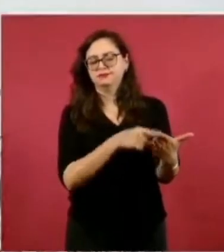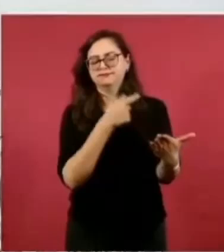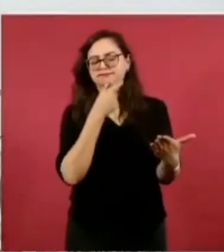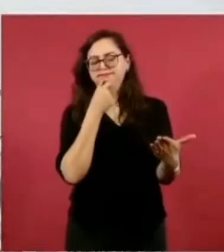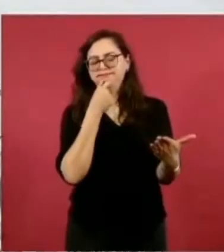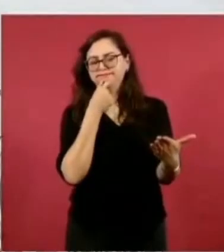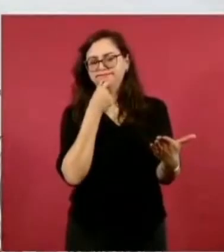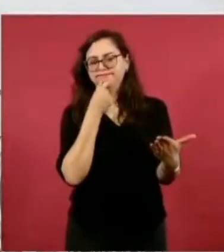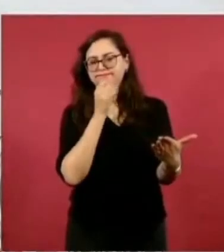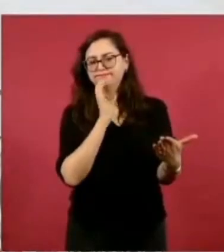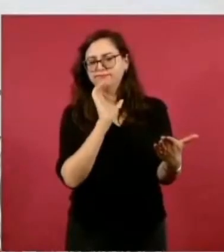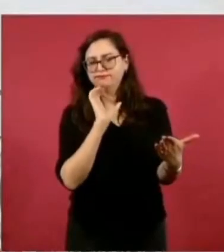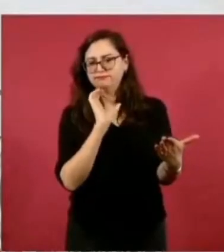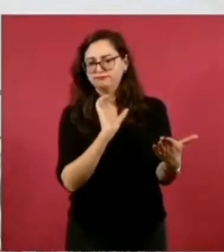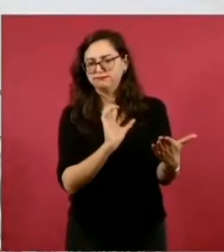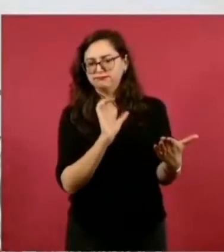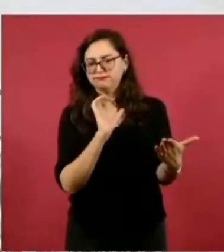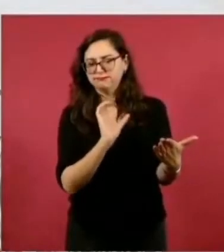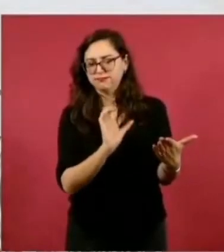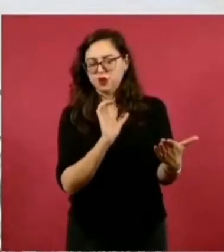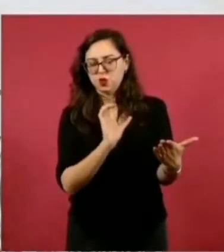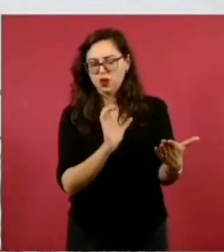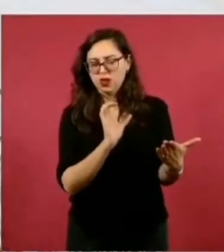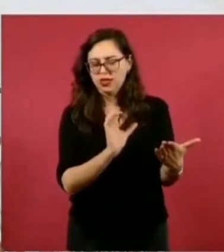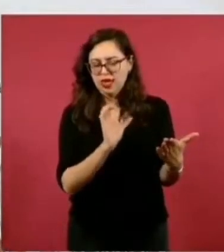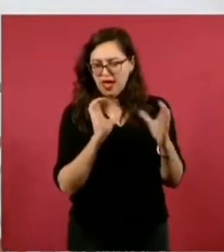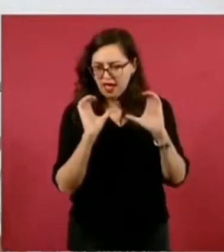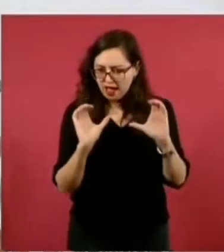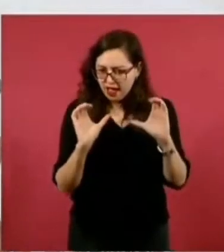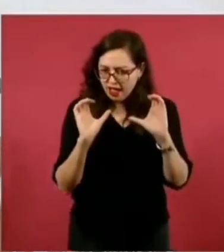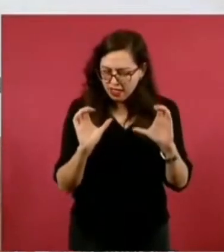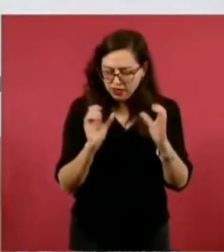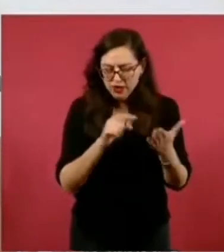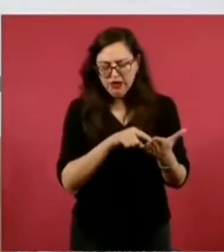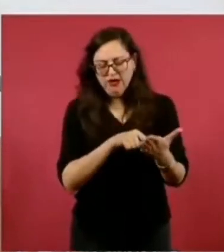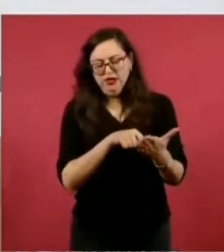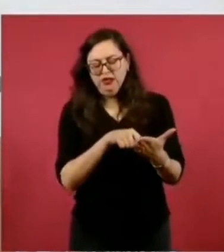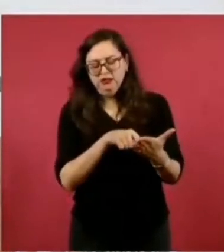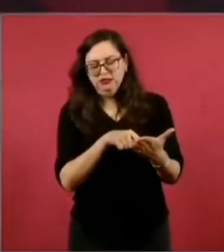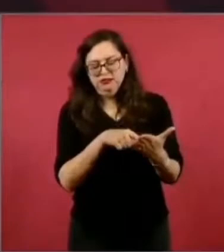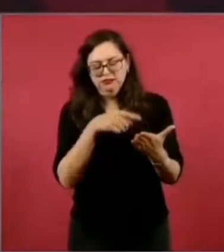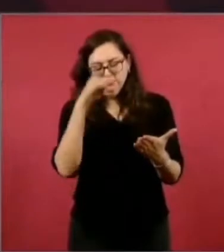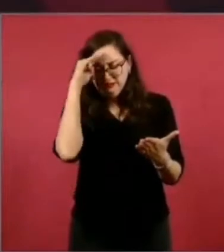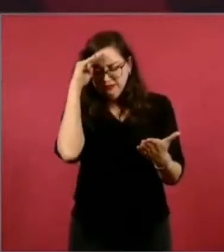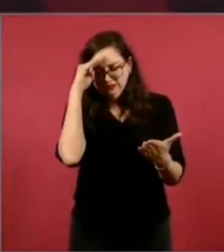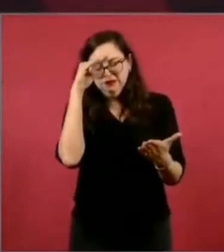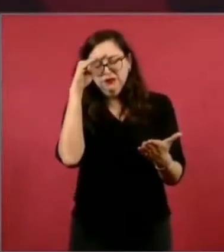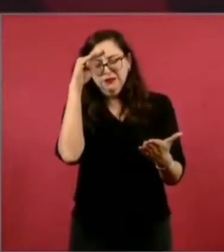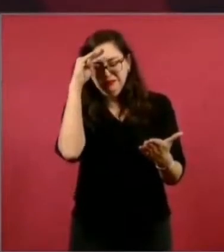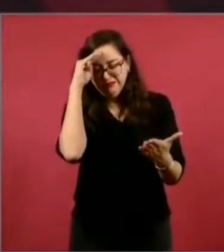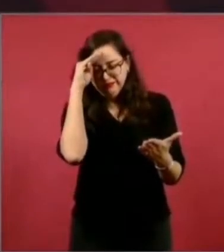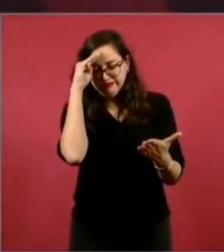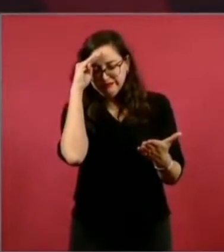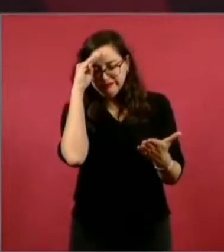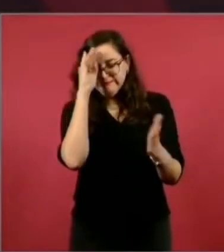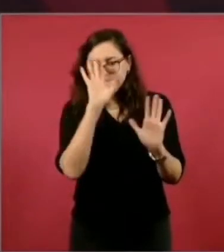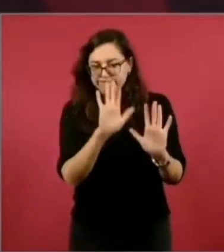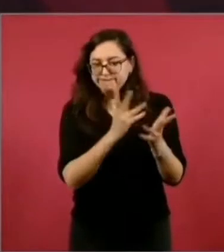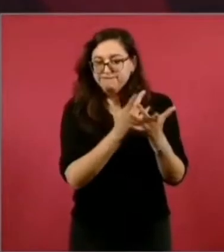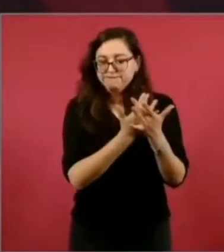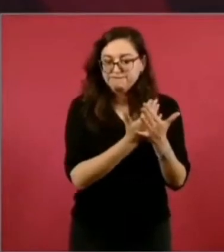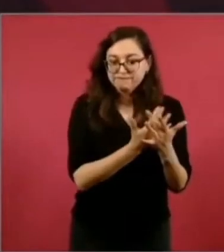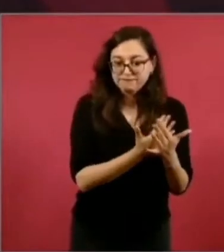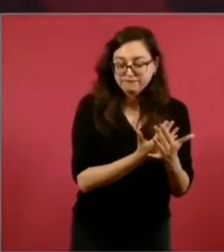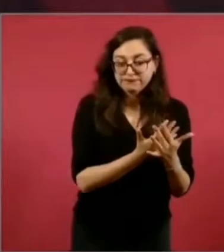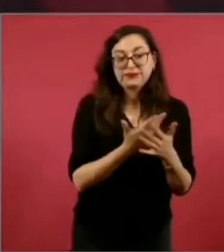tener cuidado, como decíamos antes, cuando trabajaba yo en el INCO, ojo,